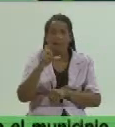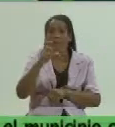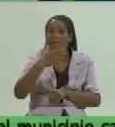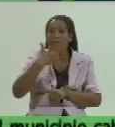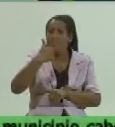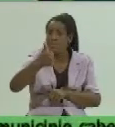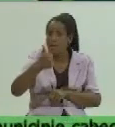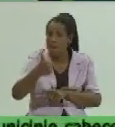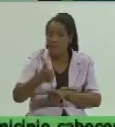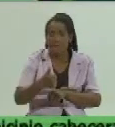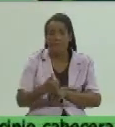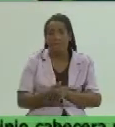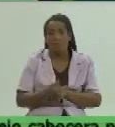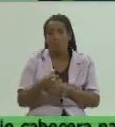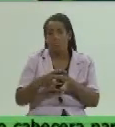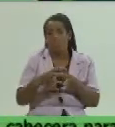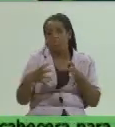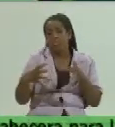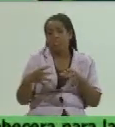en volumen